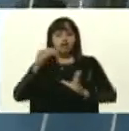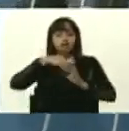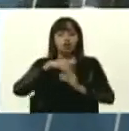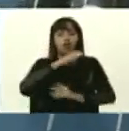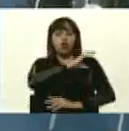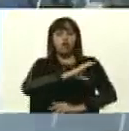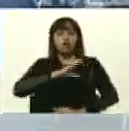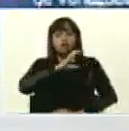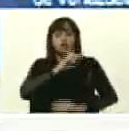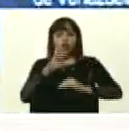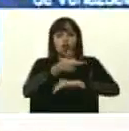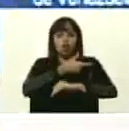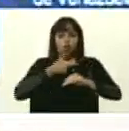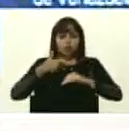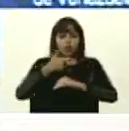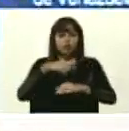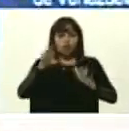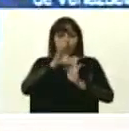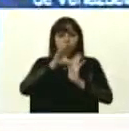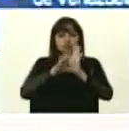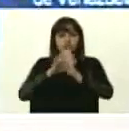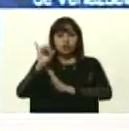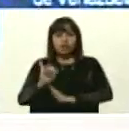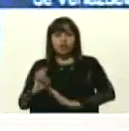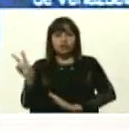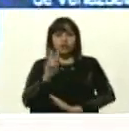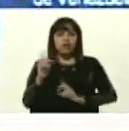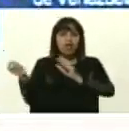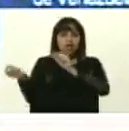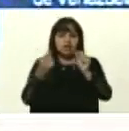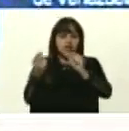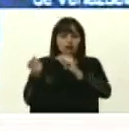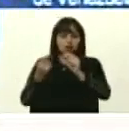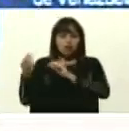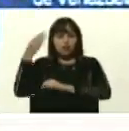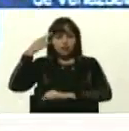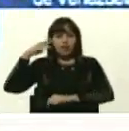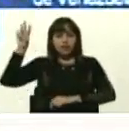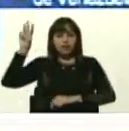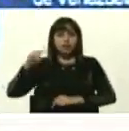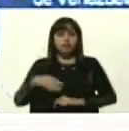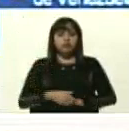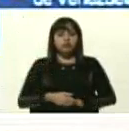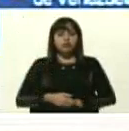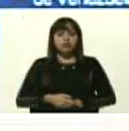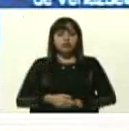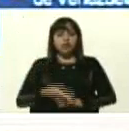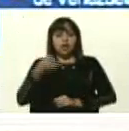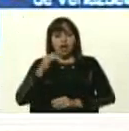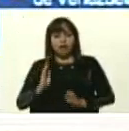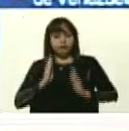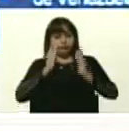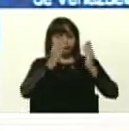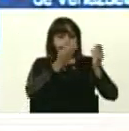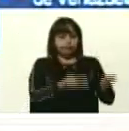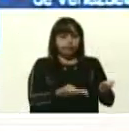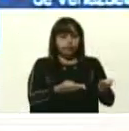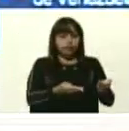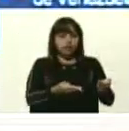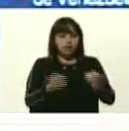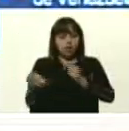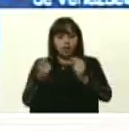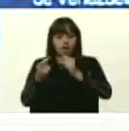del gobierno constitucional de Venezuela en los diálogos de México. Hemos puesto en los diálogos de México